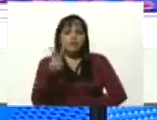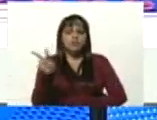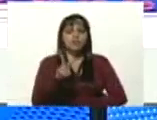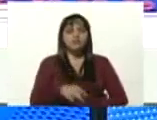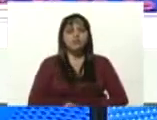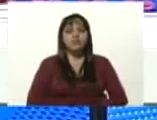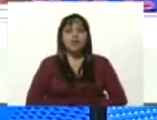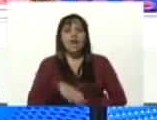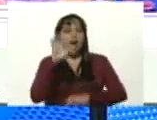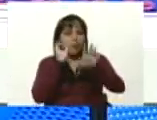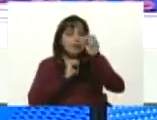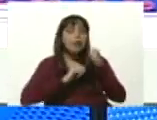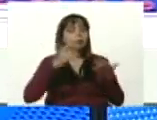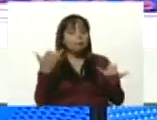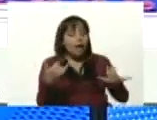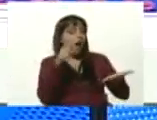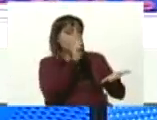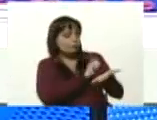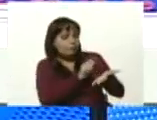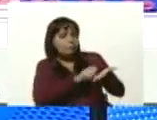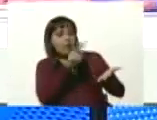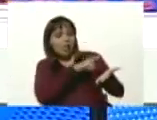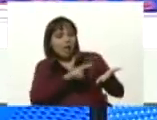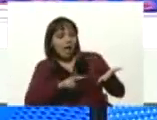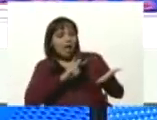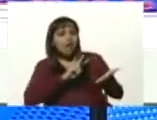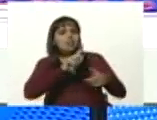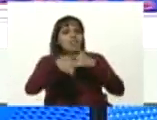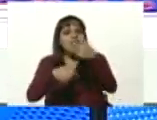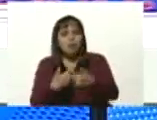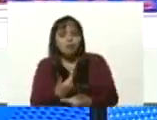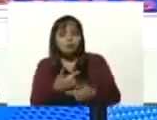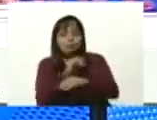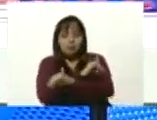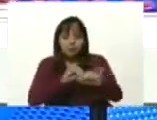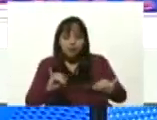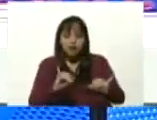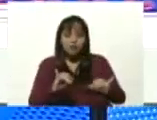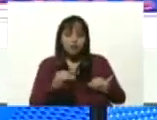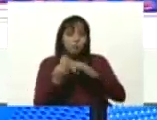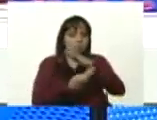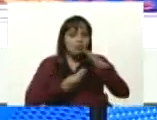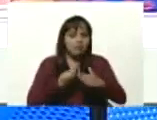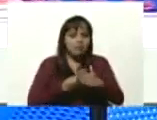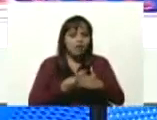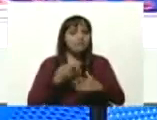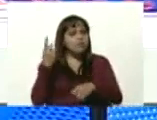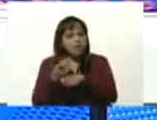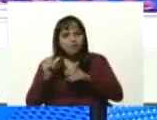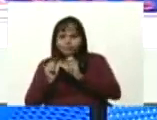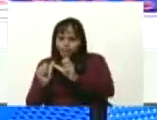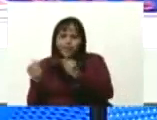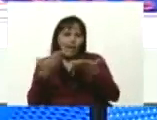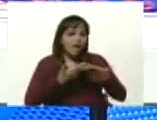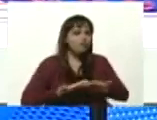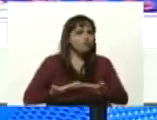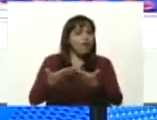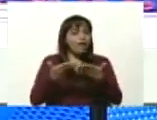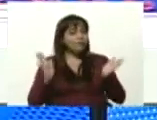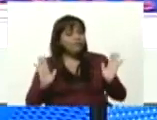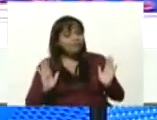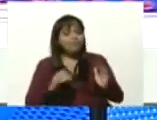que aprendieran a leer y escribir? Que sacaran su primaria. Deben continuar estudiando, ¿verdad?